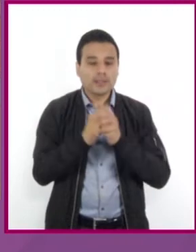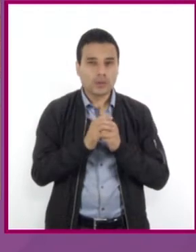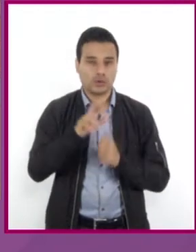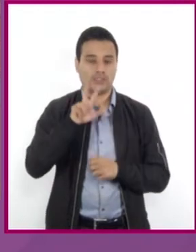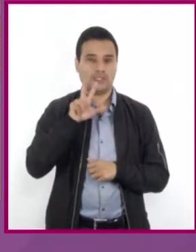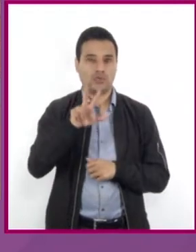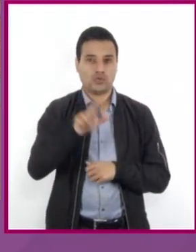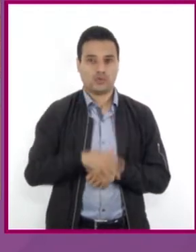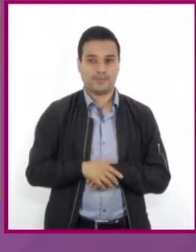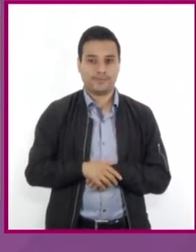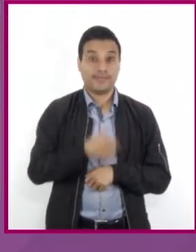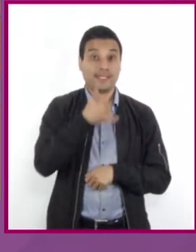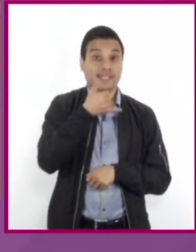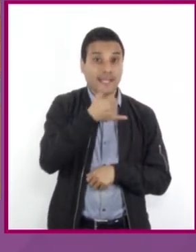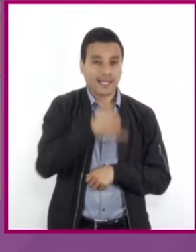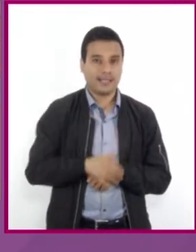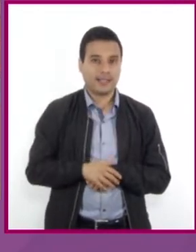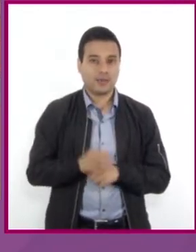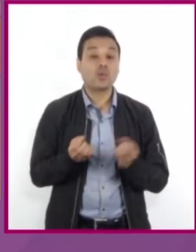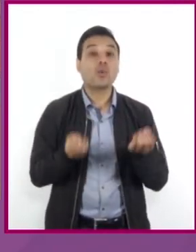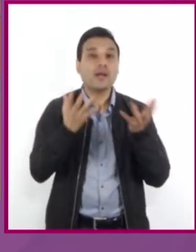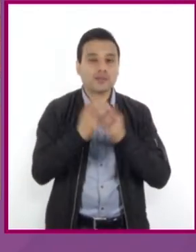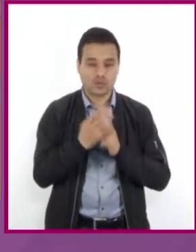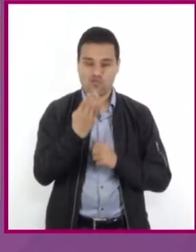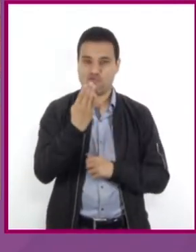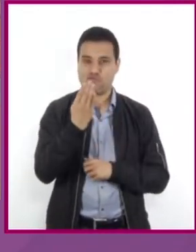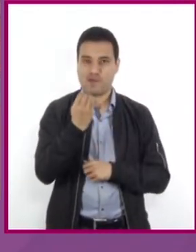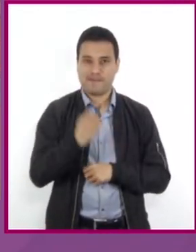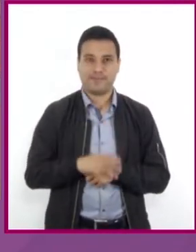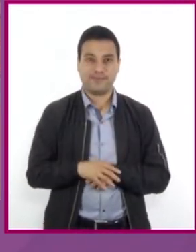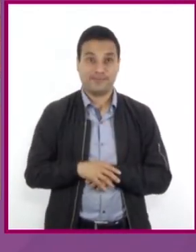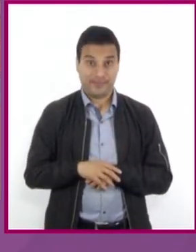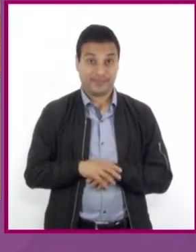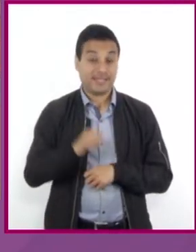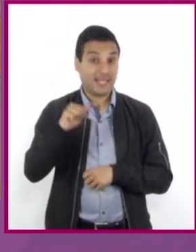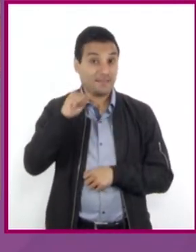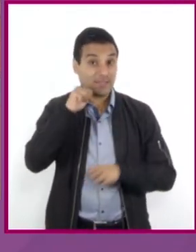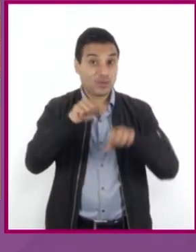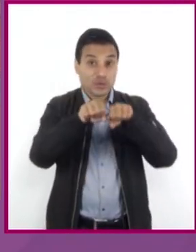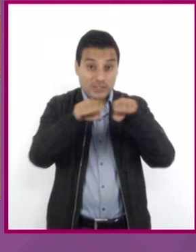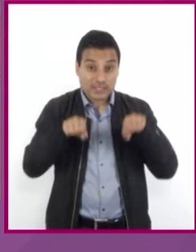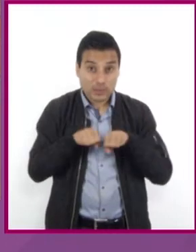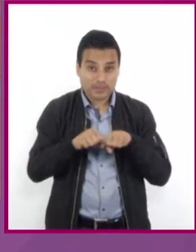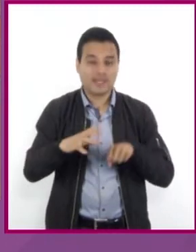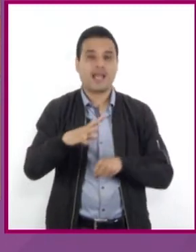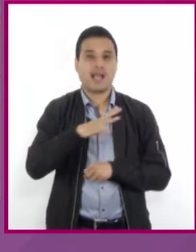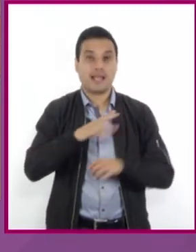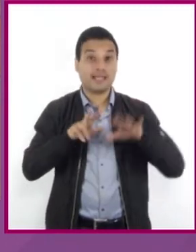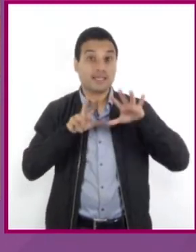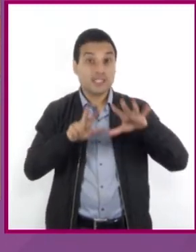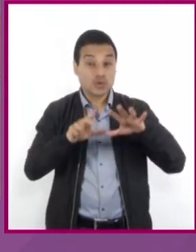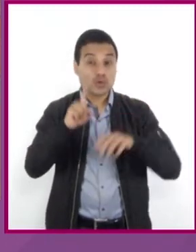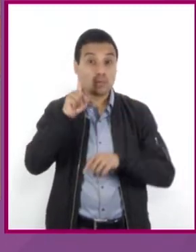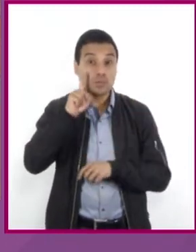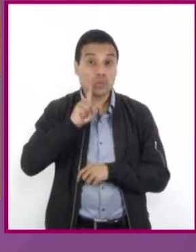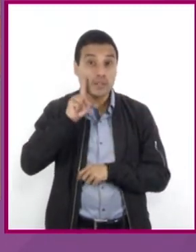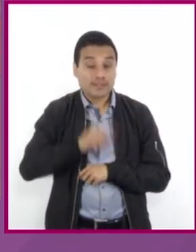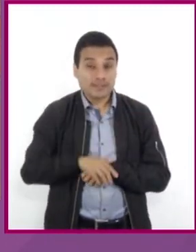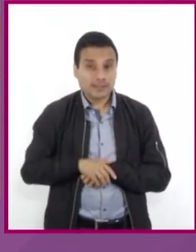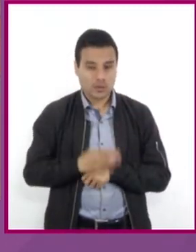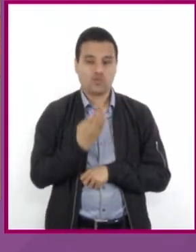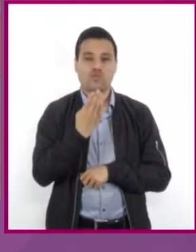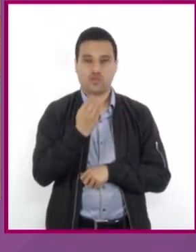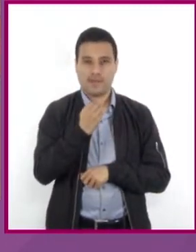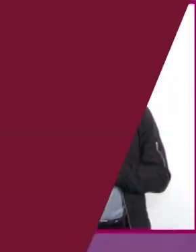Y igual a 9. Por lo tanto, en el aula de Alberto hay 18 alumnas y 9